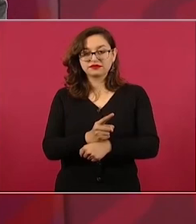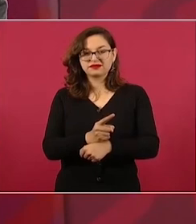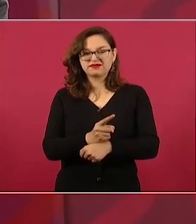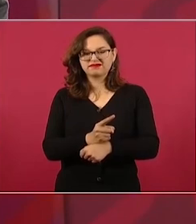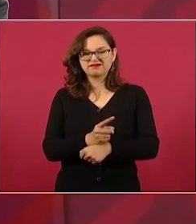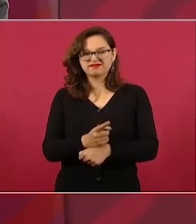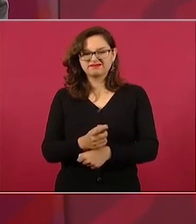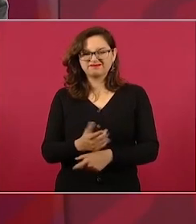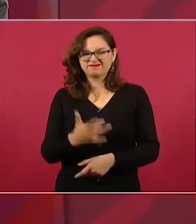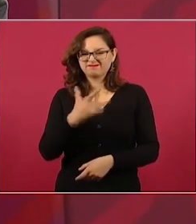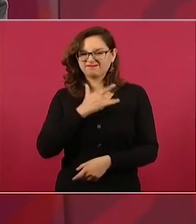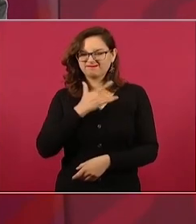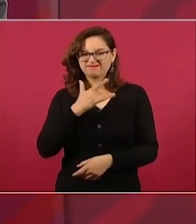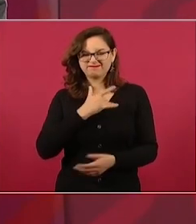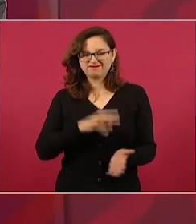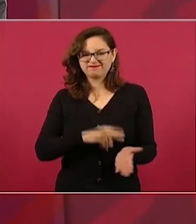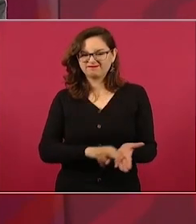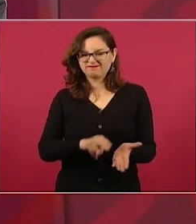que tiene malas entrañas.